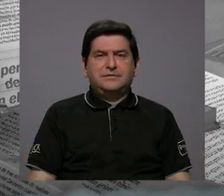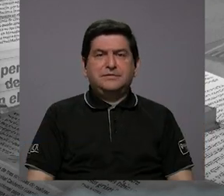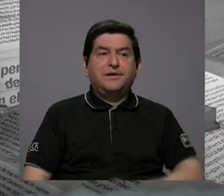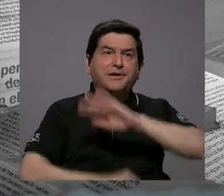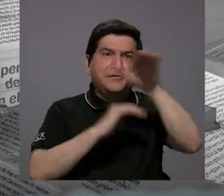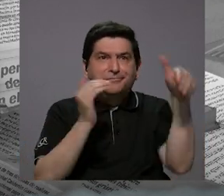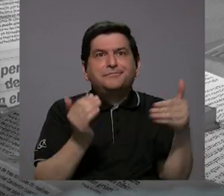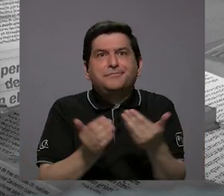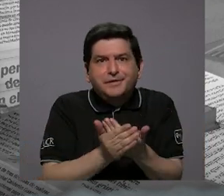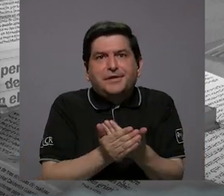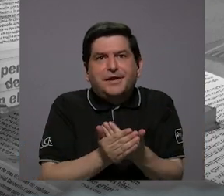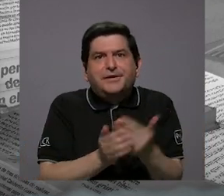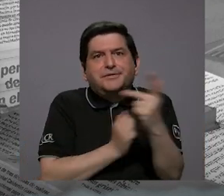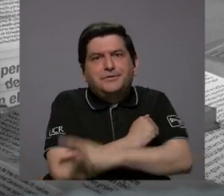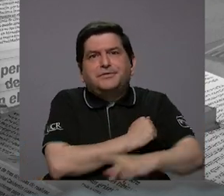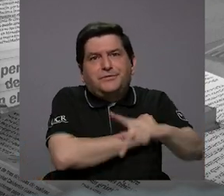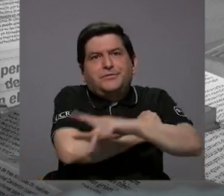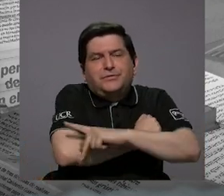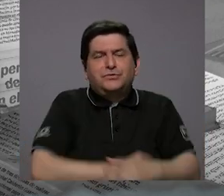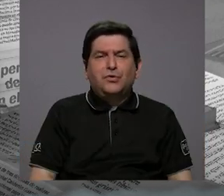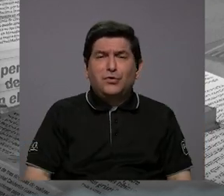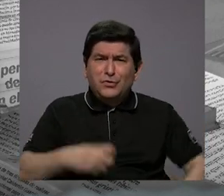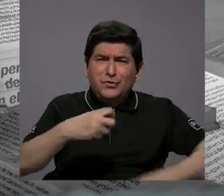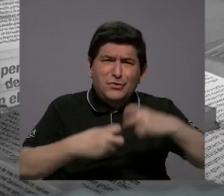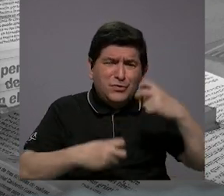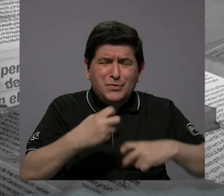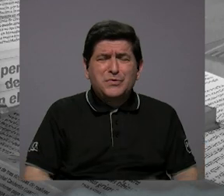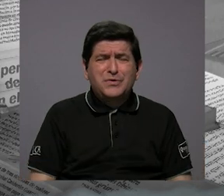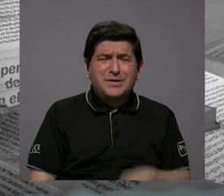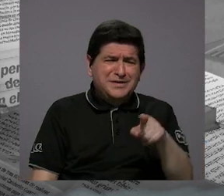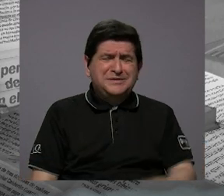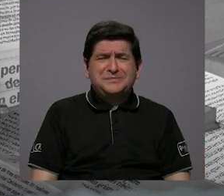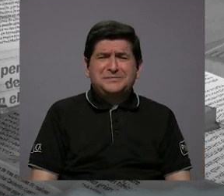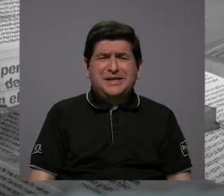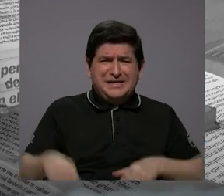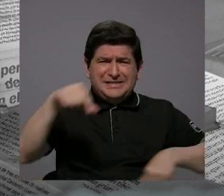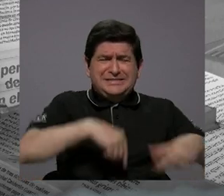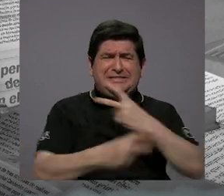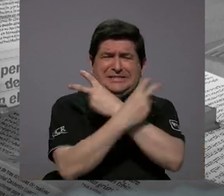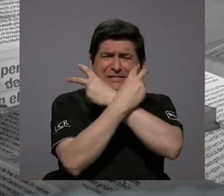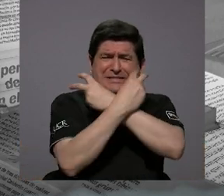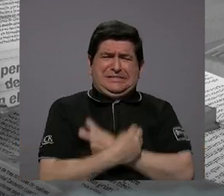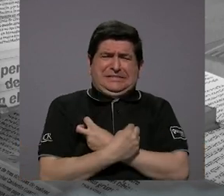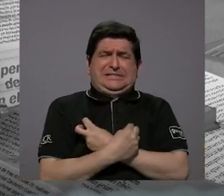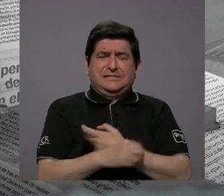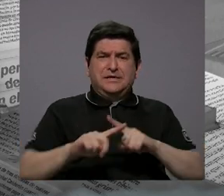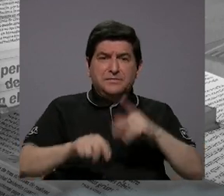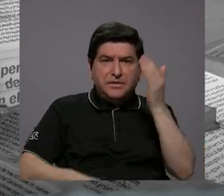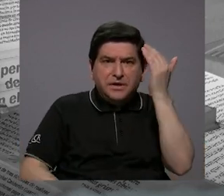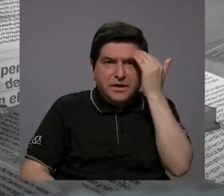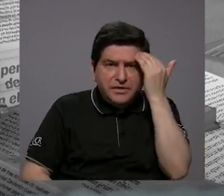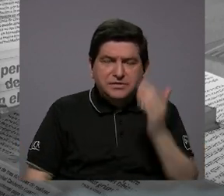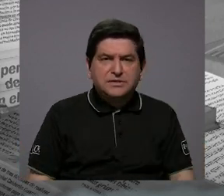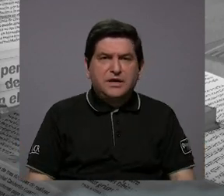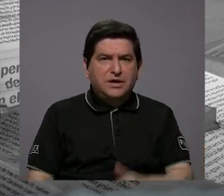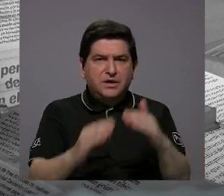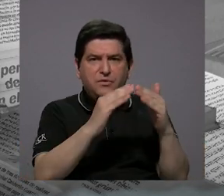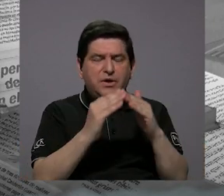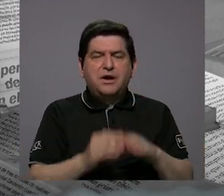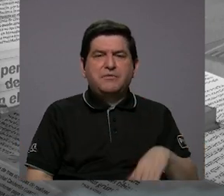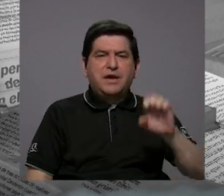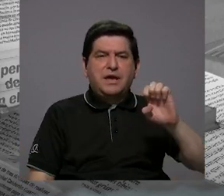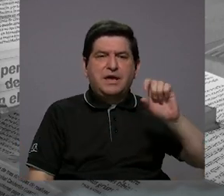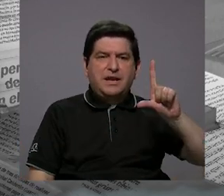bueno, en realidad por todo el país hay ese problema que son los plaguicidas, pero sabemos que está aquella